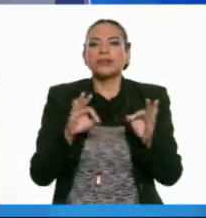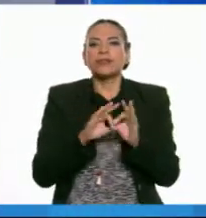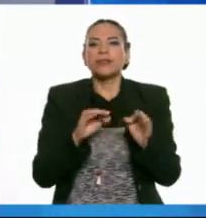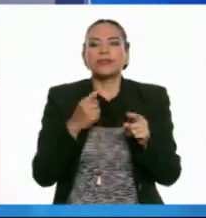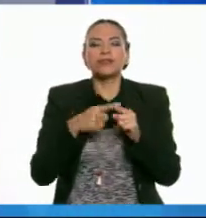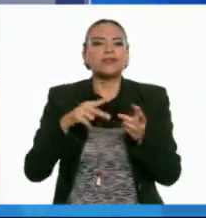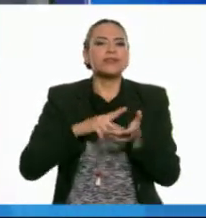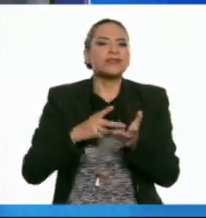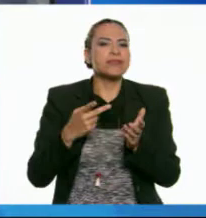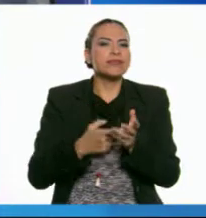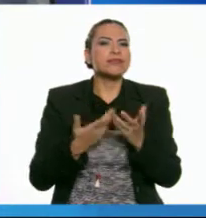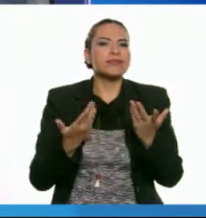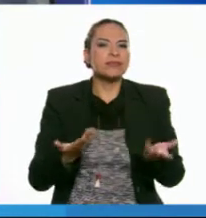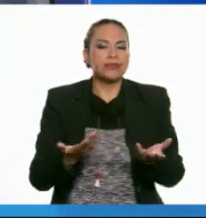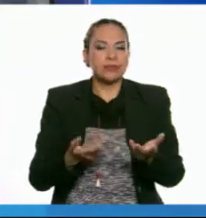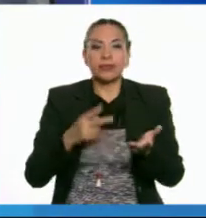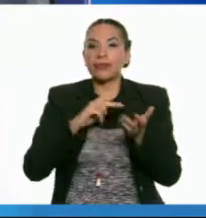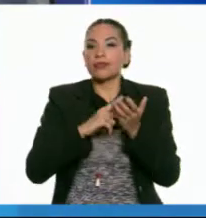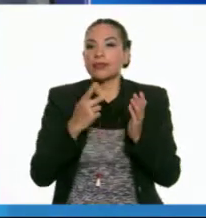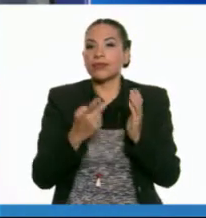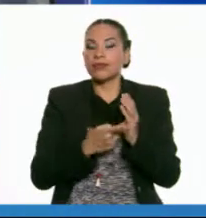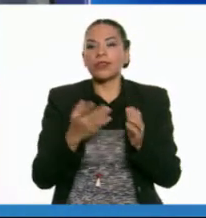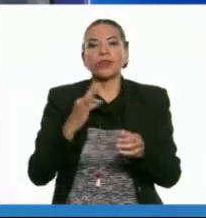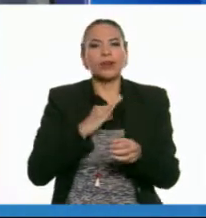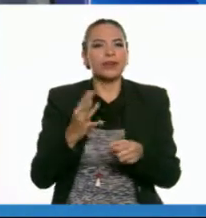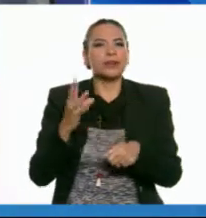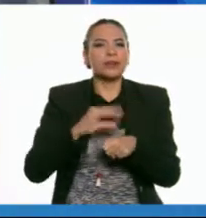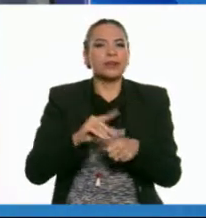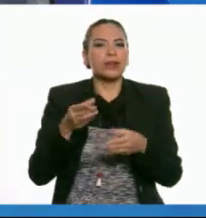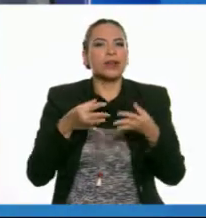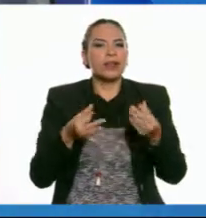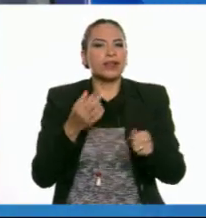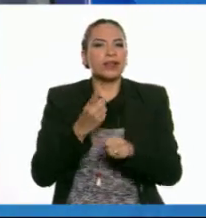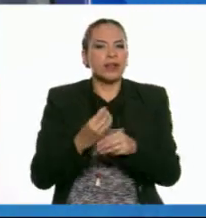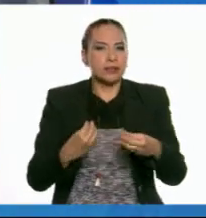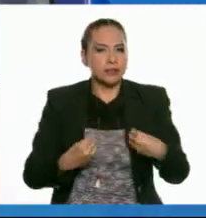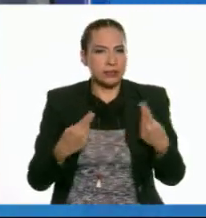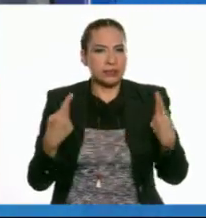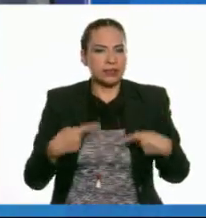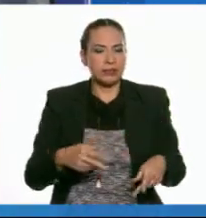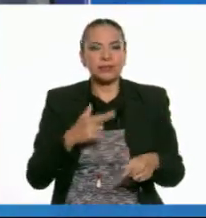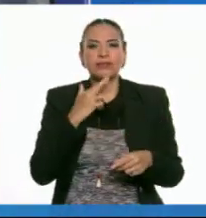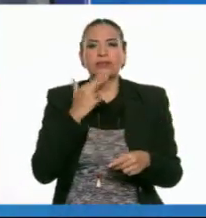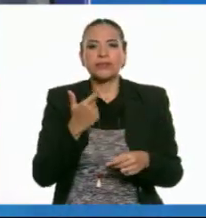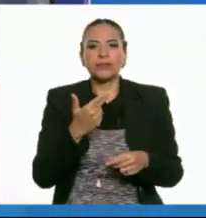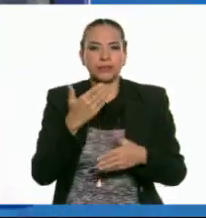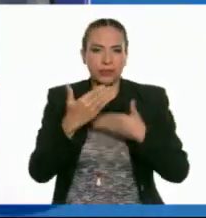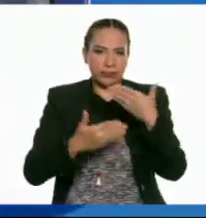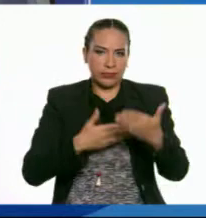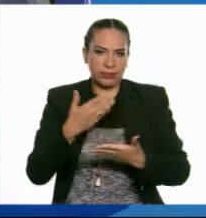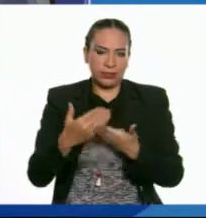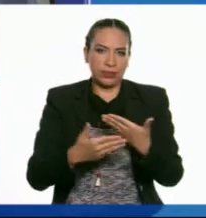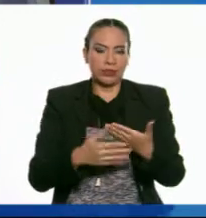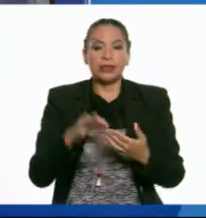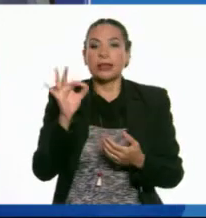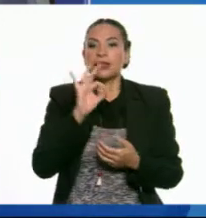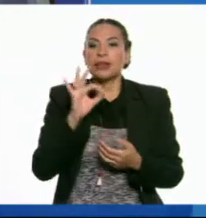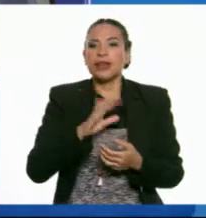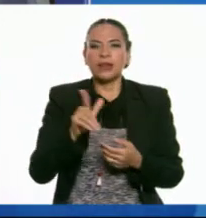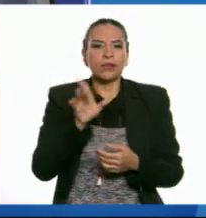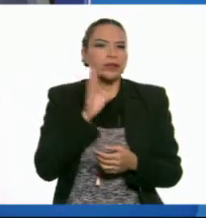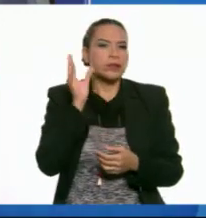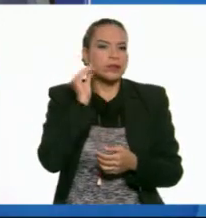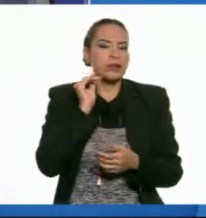ingenierías? La ingeniería ha permitido que la calidad de vida de las personas mejore significativamente. Quizás hayan